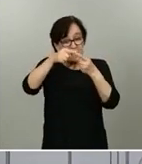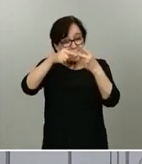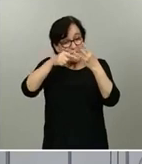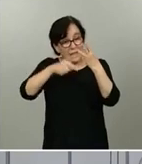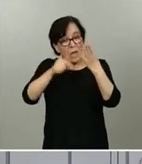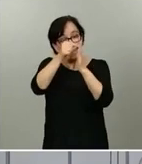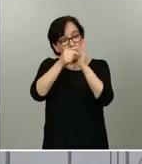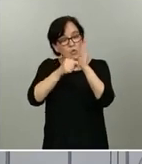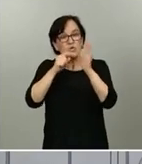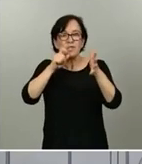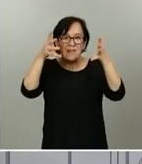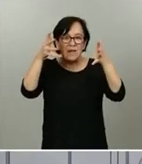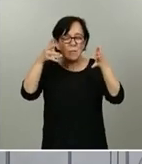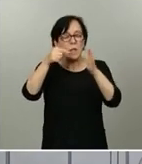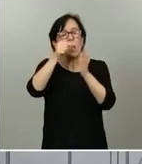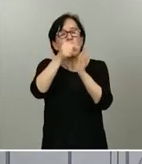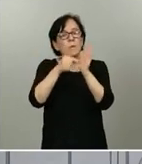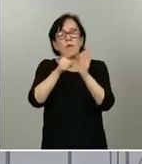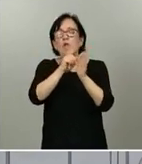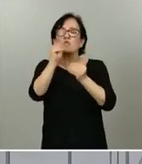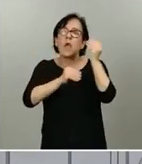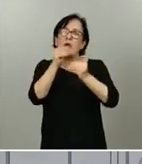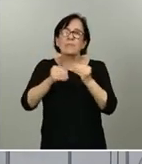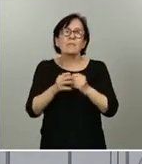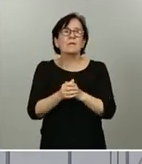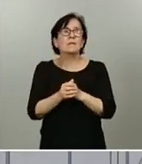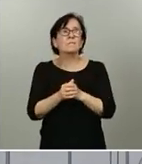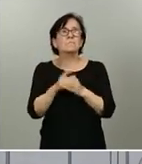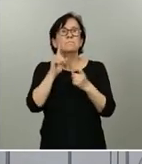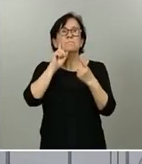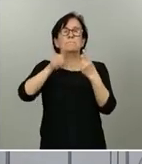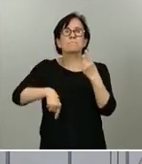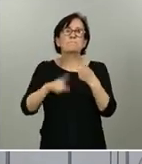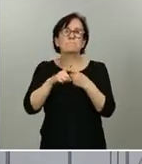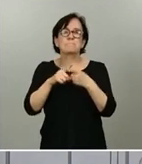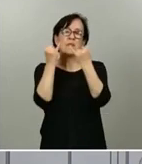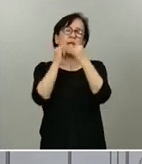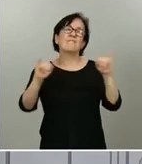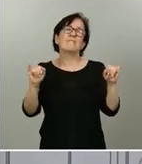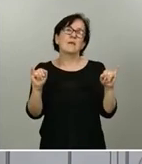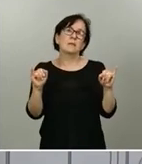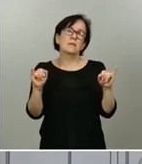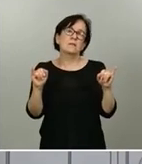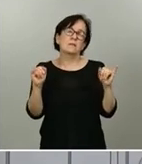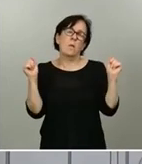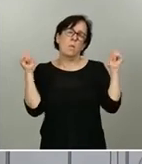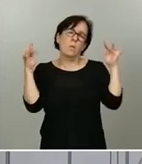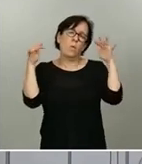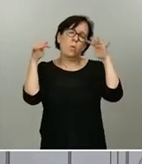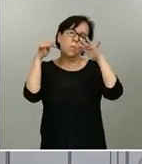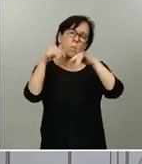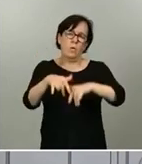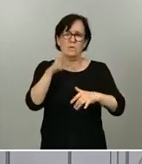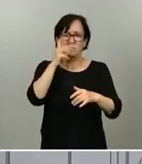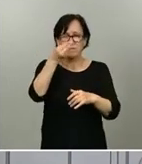recomendaban, se recomendaban no realizar, por un lado, eventos de masas con participación de